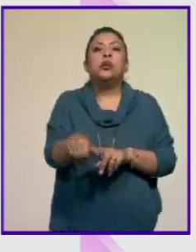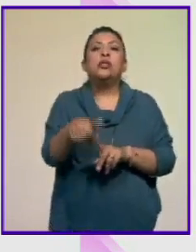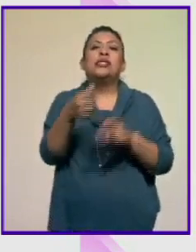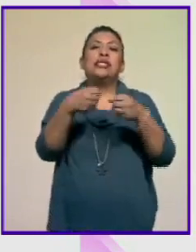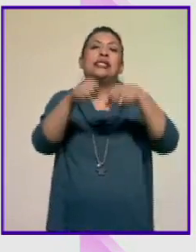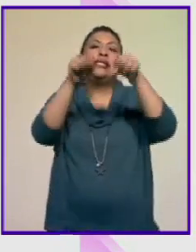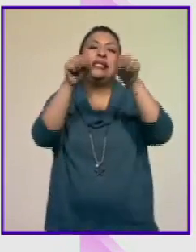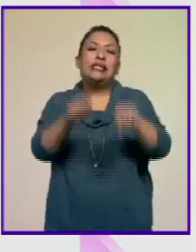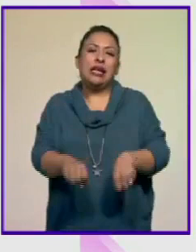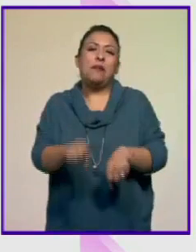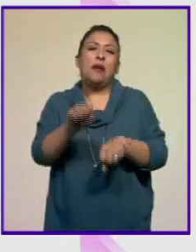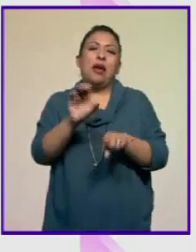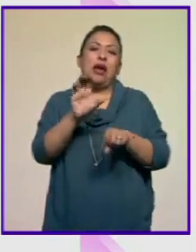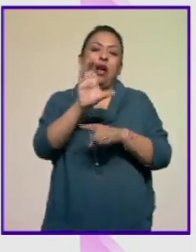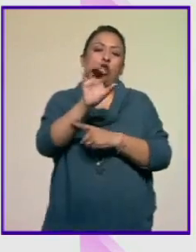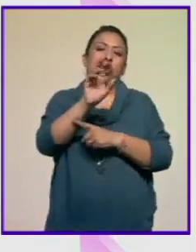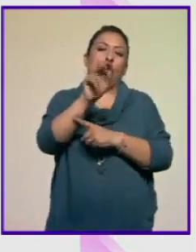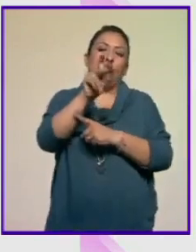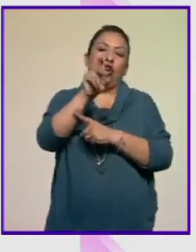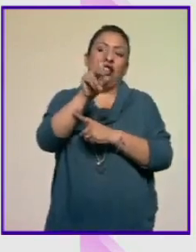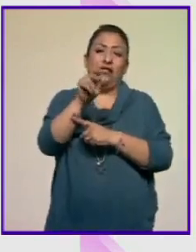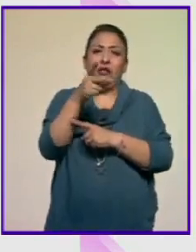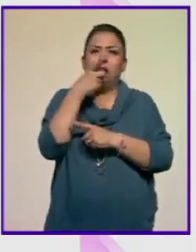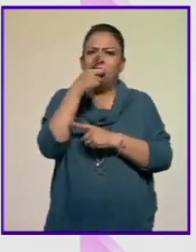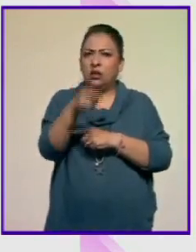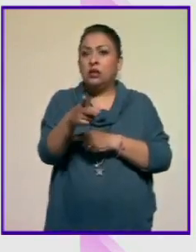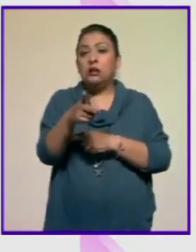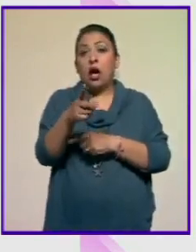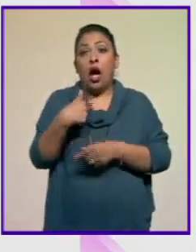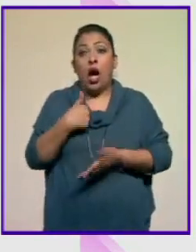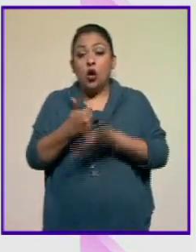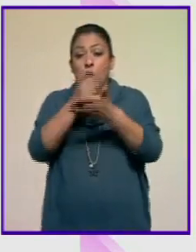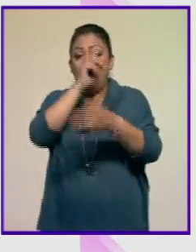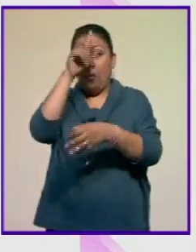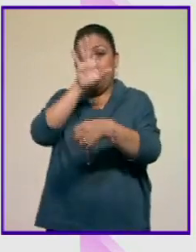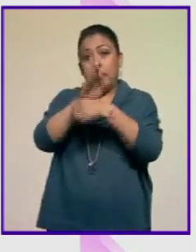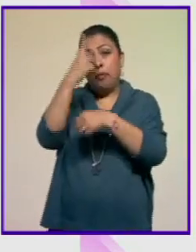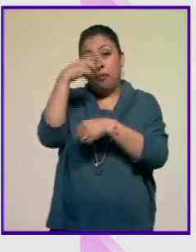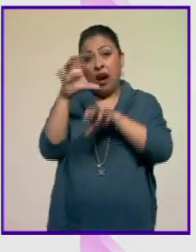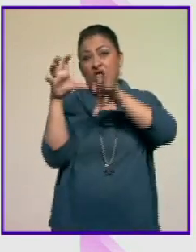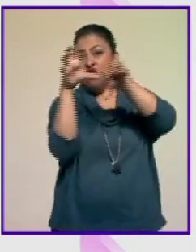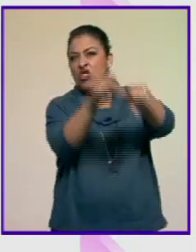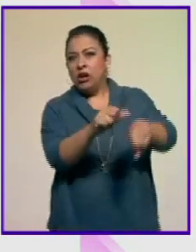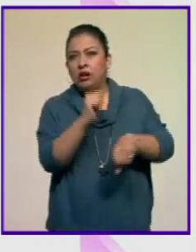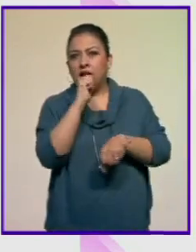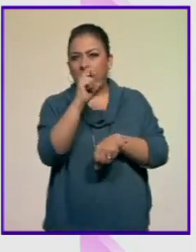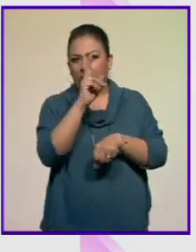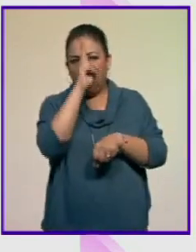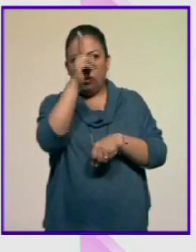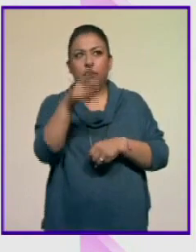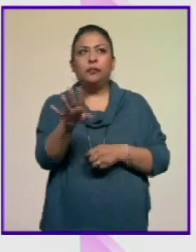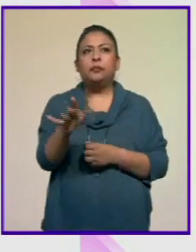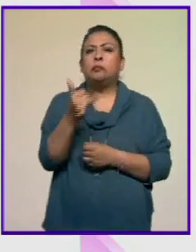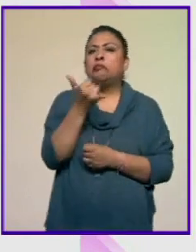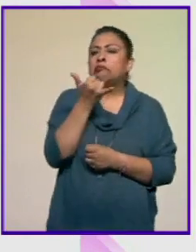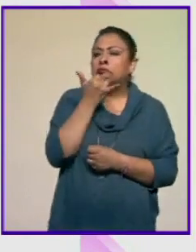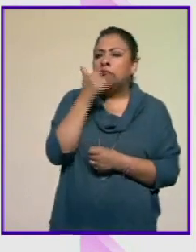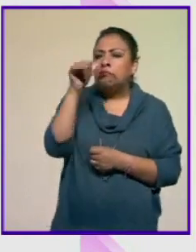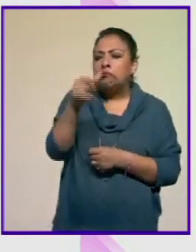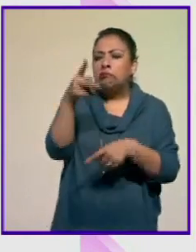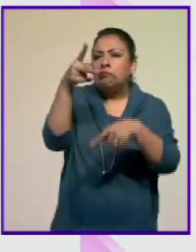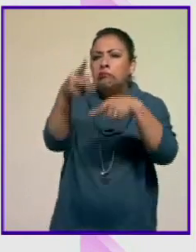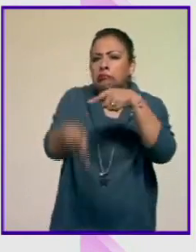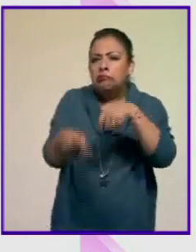sistema corporativista que permite que no haya golpes de Estado. Excusa usted, mi general, que venga a interrumpirle a estas horas.